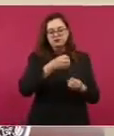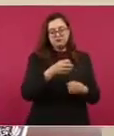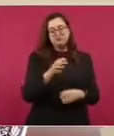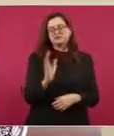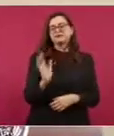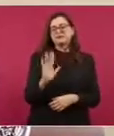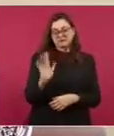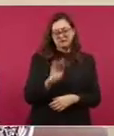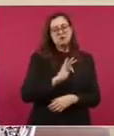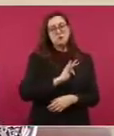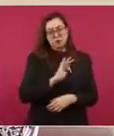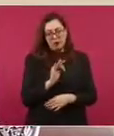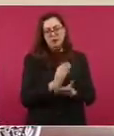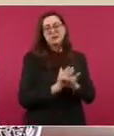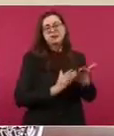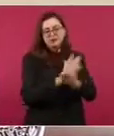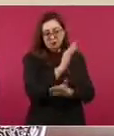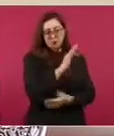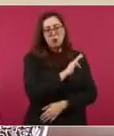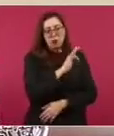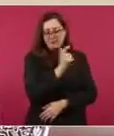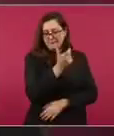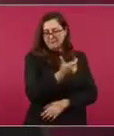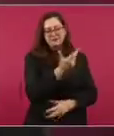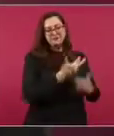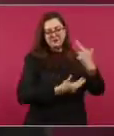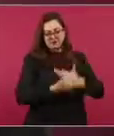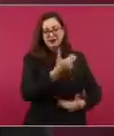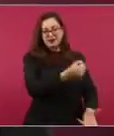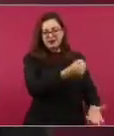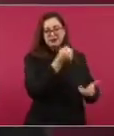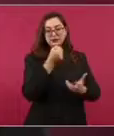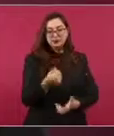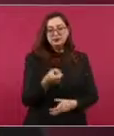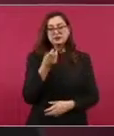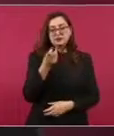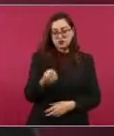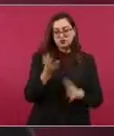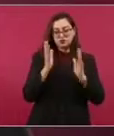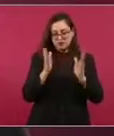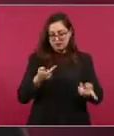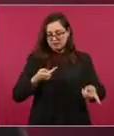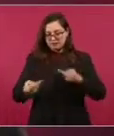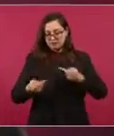Es decir, que sí podemos. Y se está trabajando en eso.